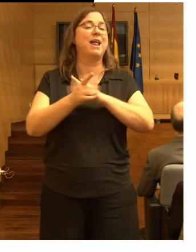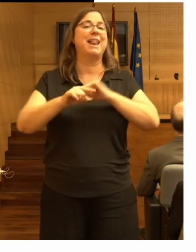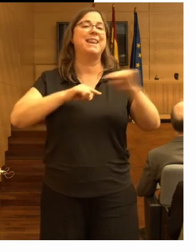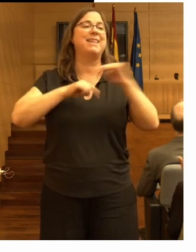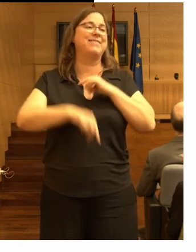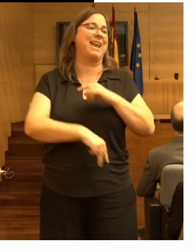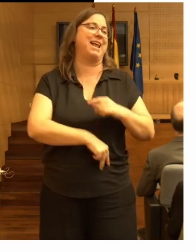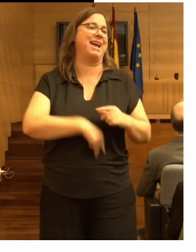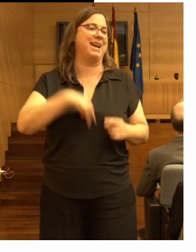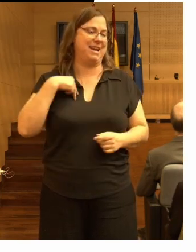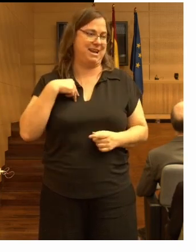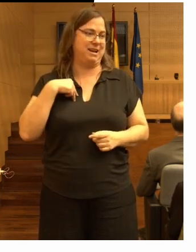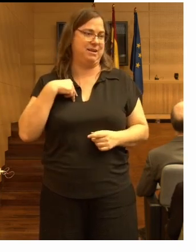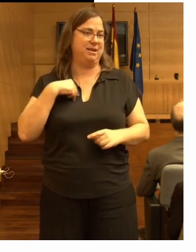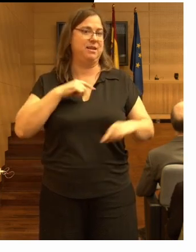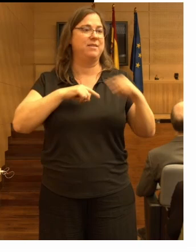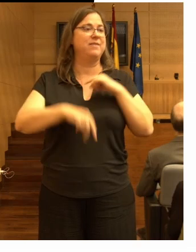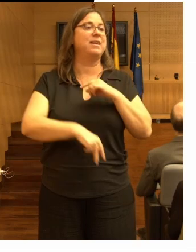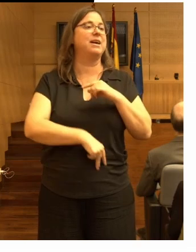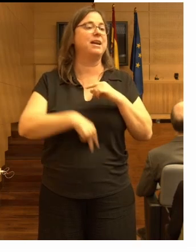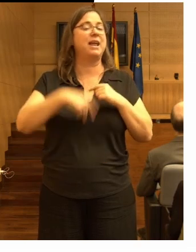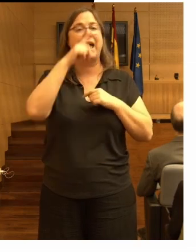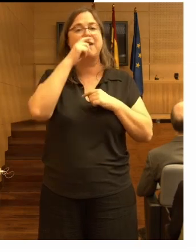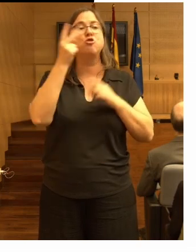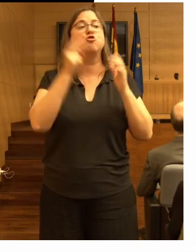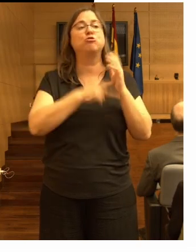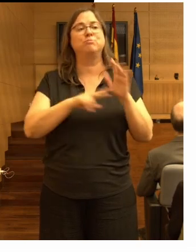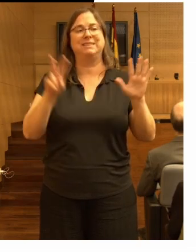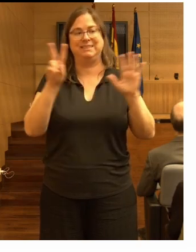generales federales en 2007